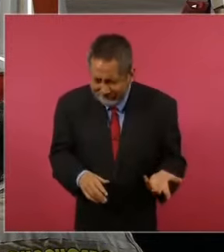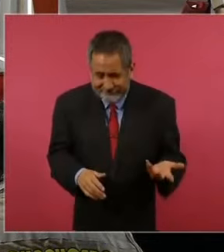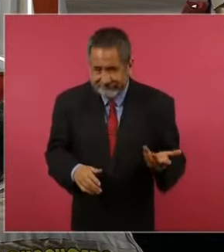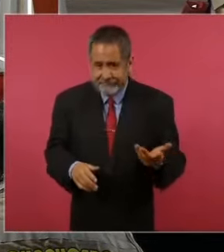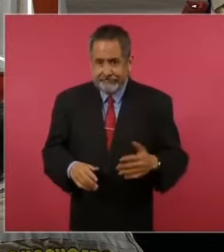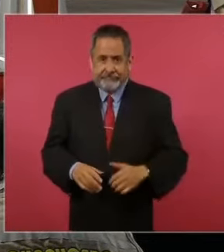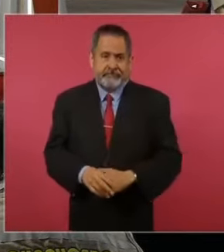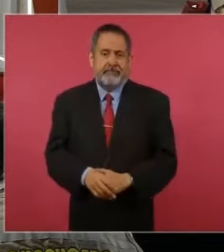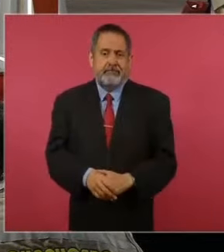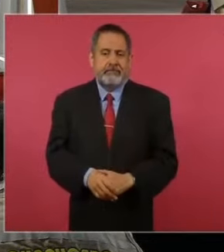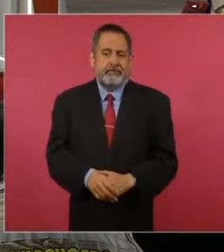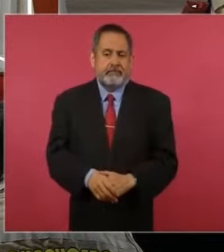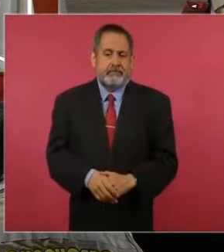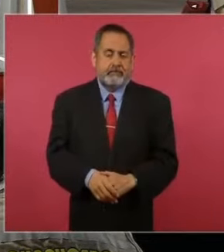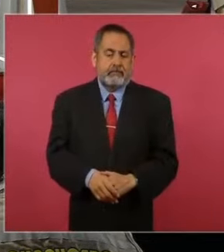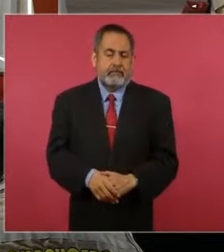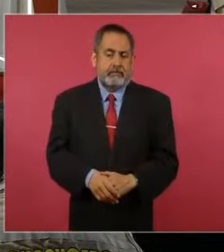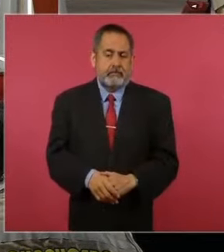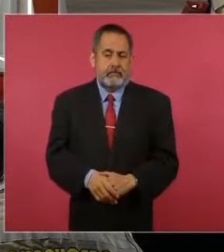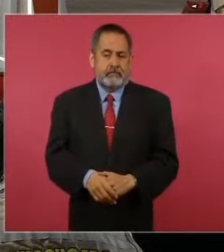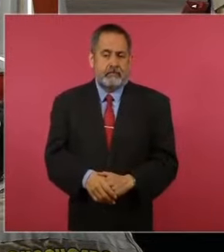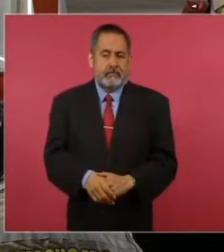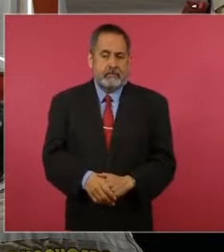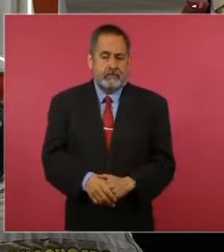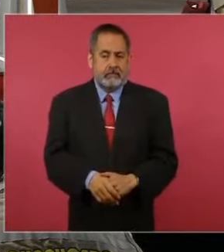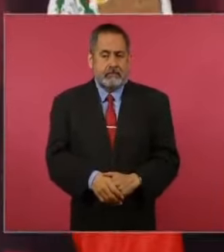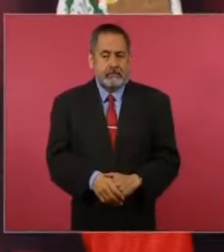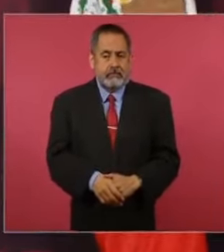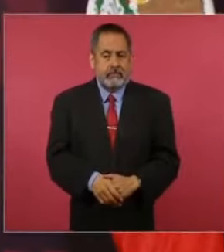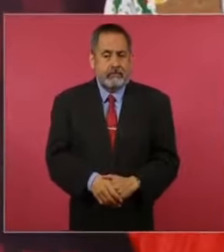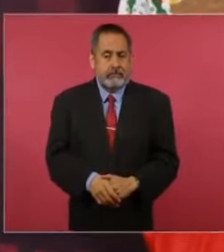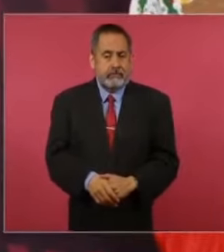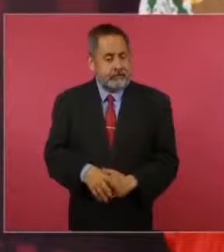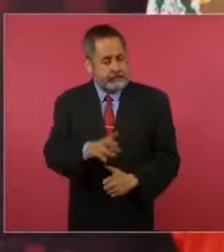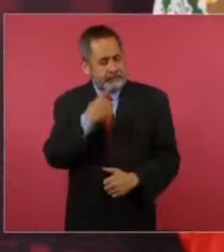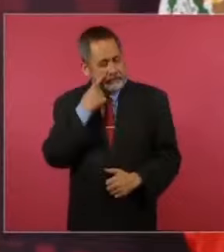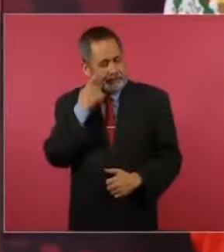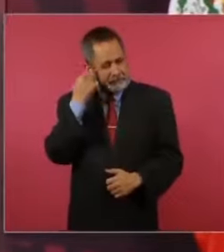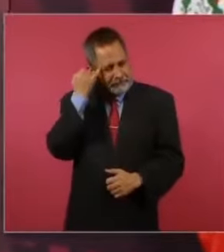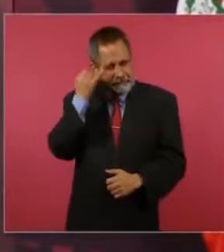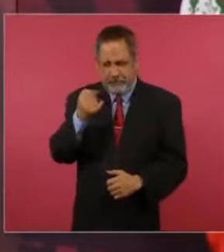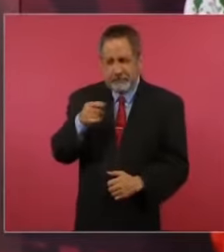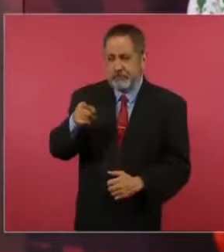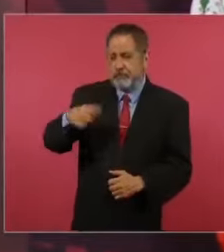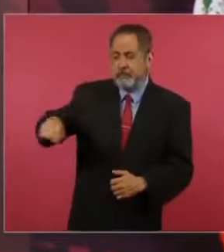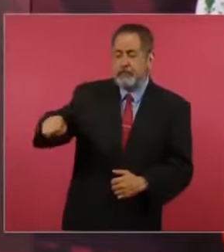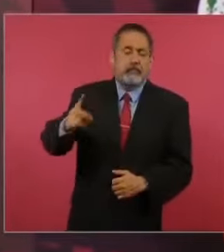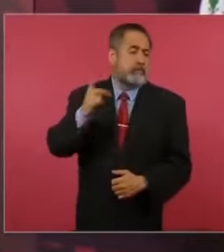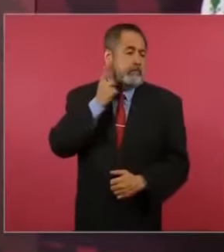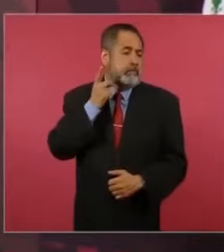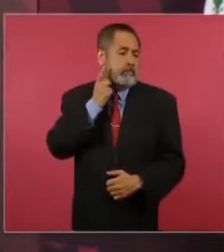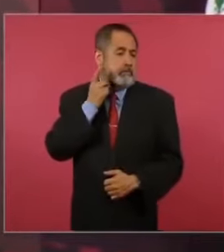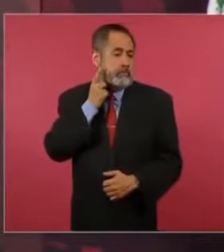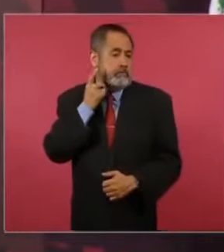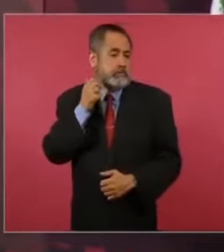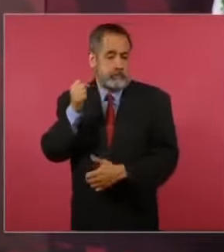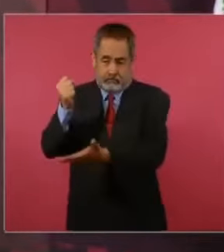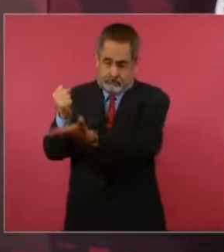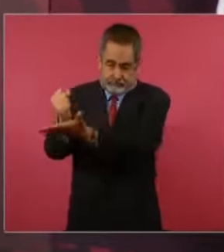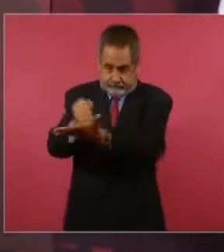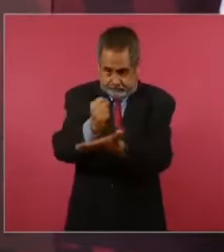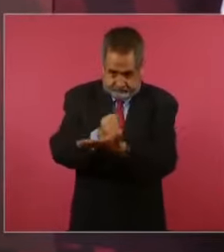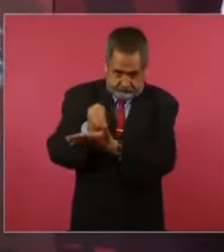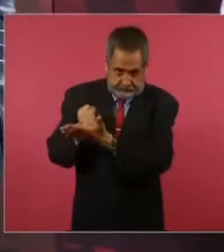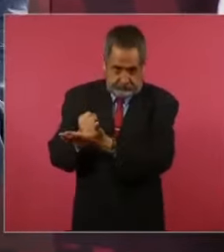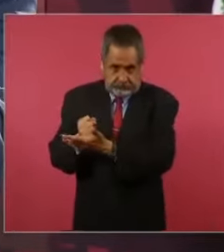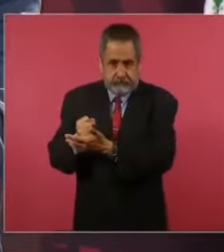Se aprueba el poder legislativo, aprueban los